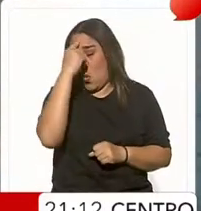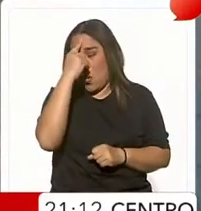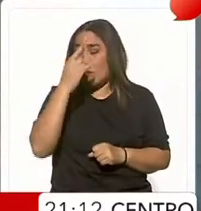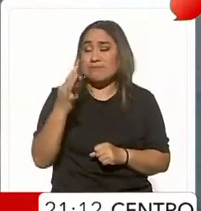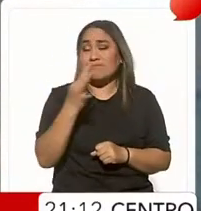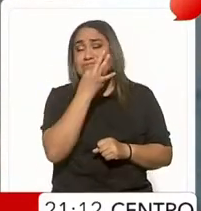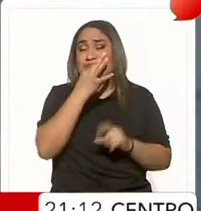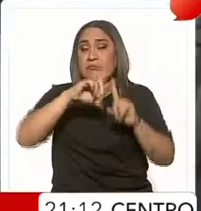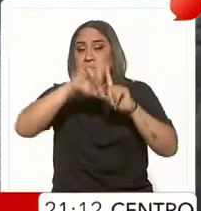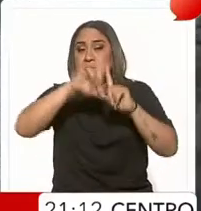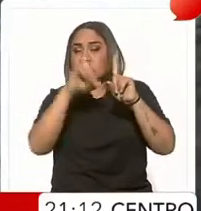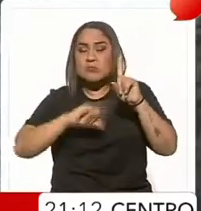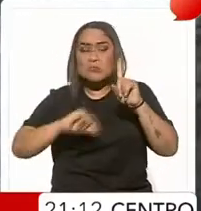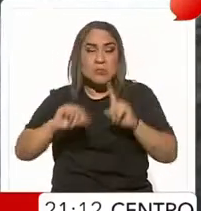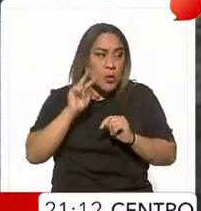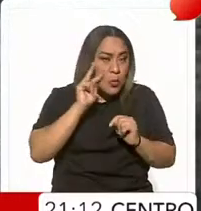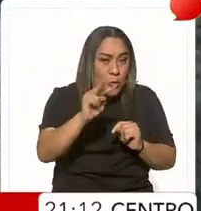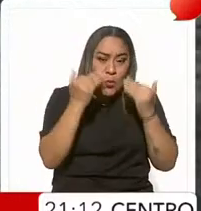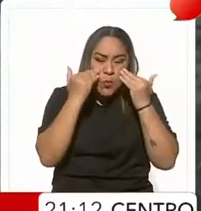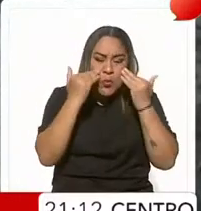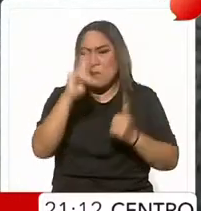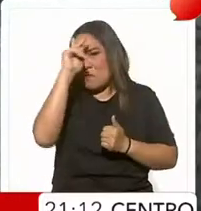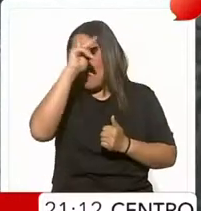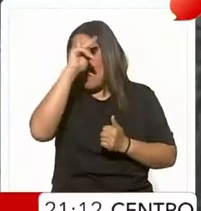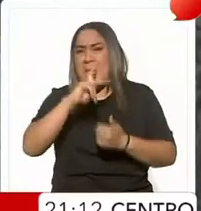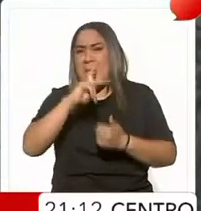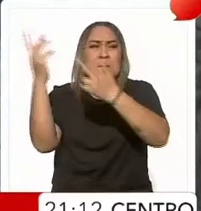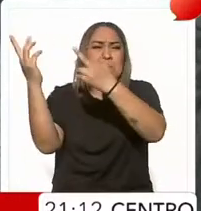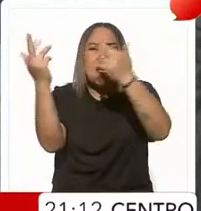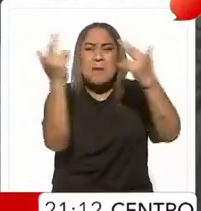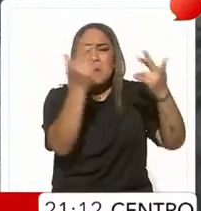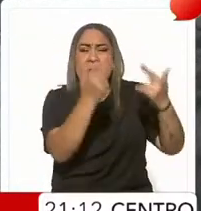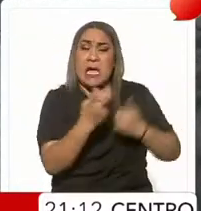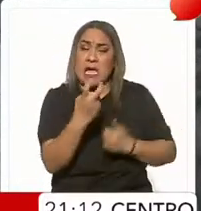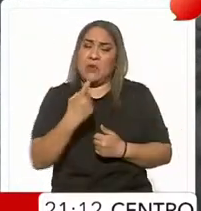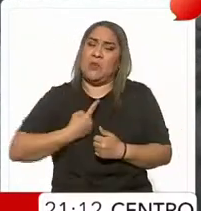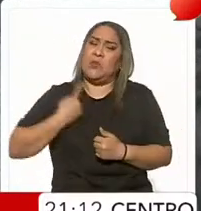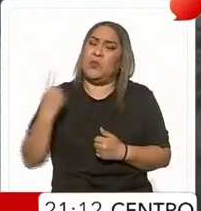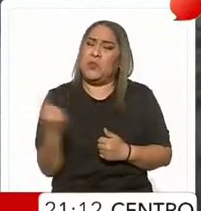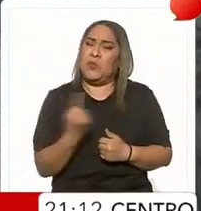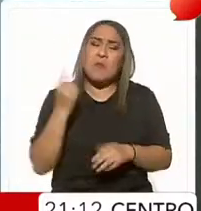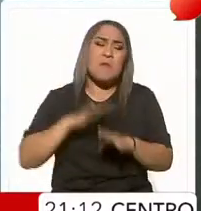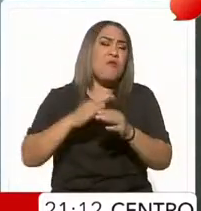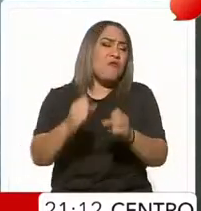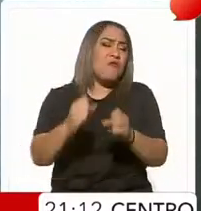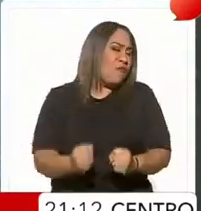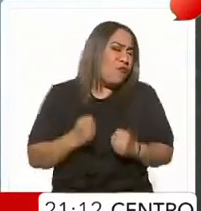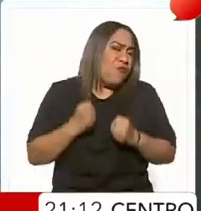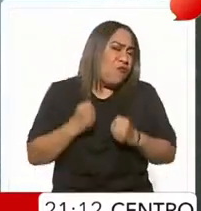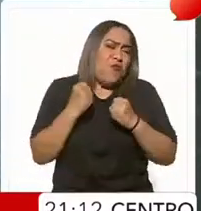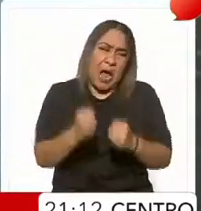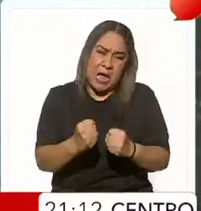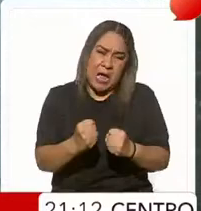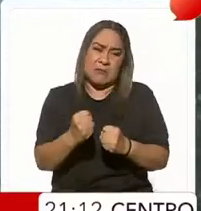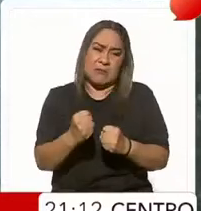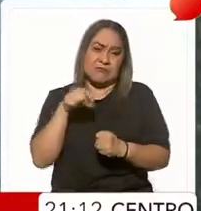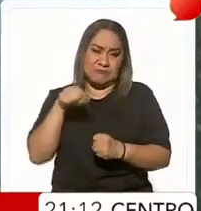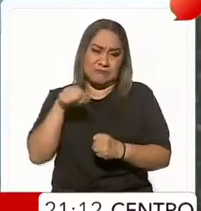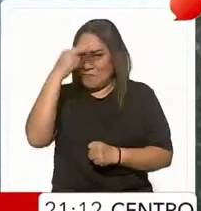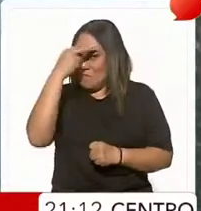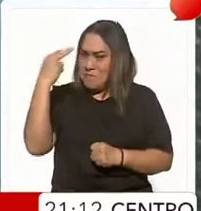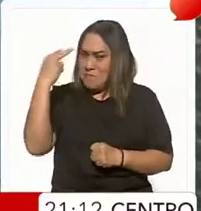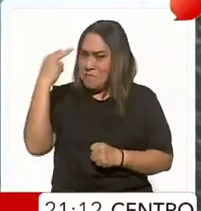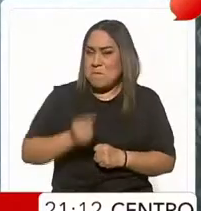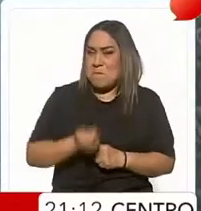país viera las primeras imágenes de la destrucción que dejó uno de los huracanes más poderosos que haya tocado tierras mexicanas.